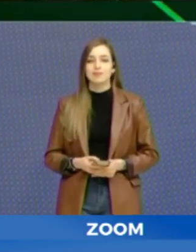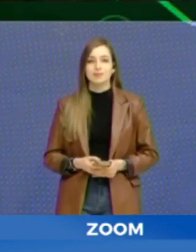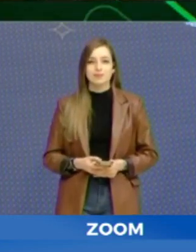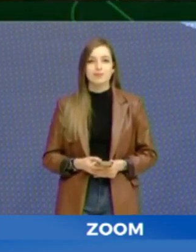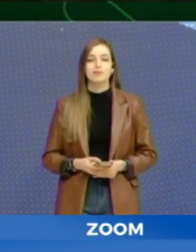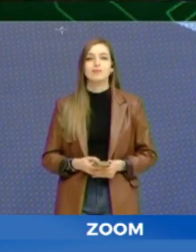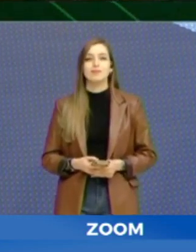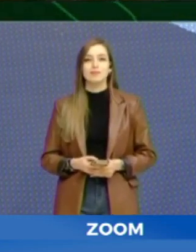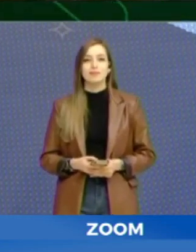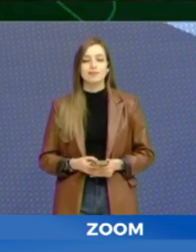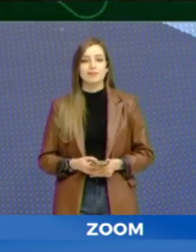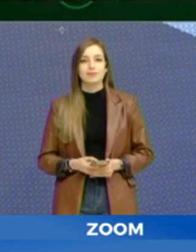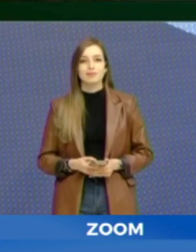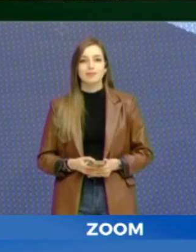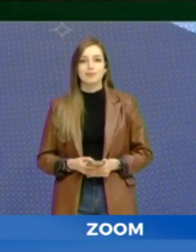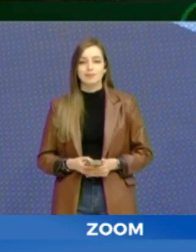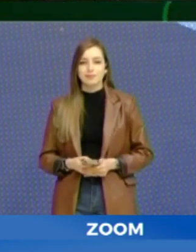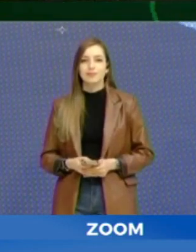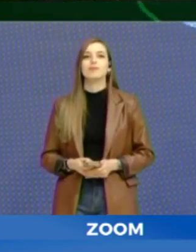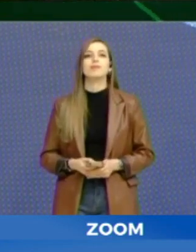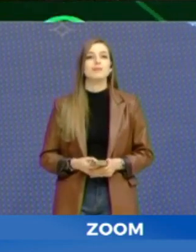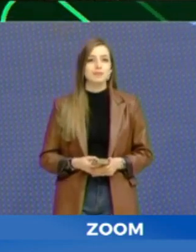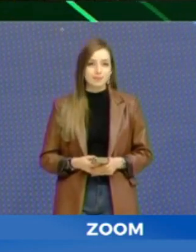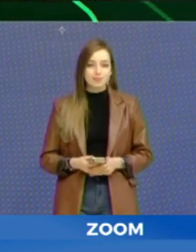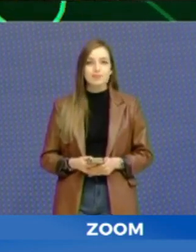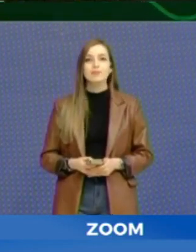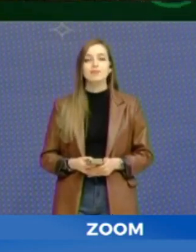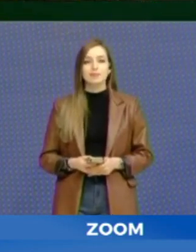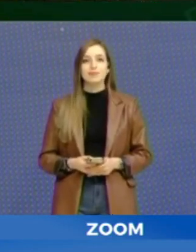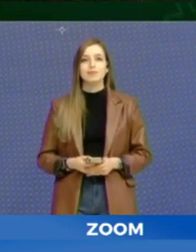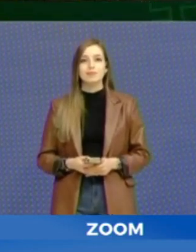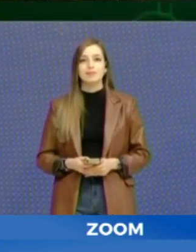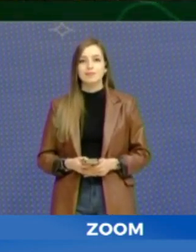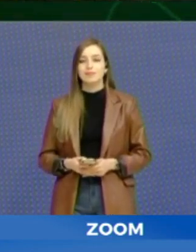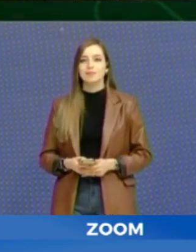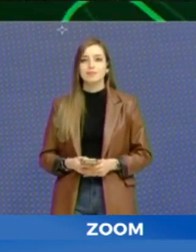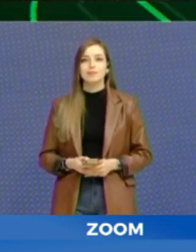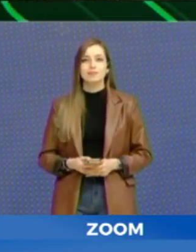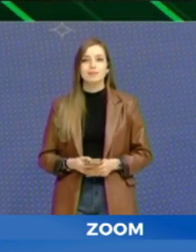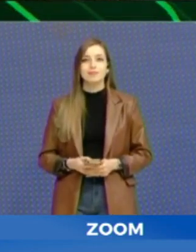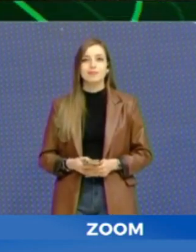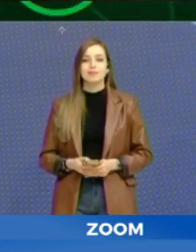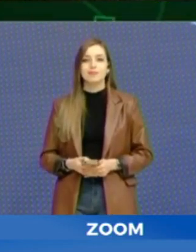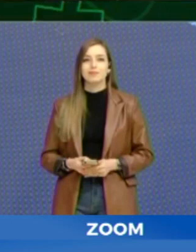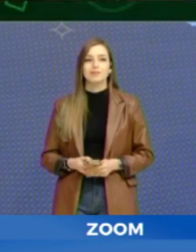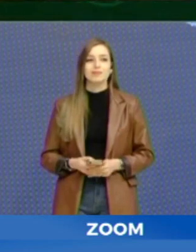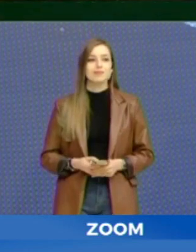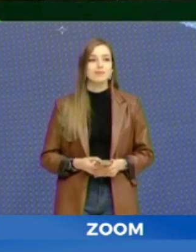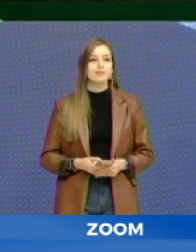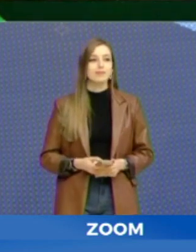pertenencia, sentimientos de nostalgia, de identificación, esto de que uno vuelve siempre a los lugares que